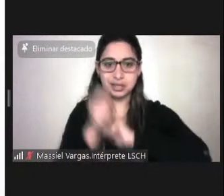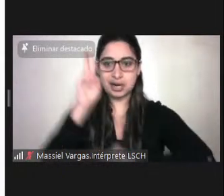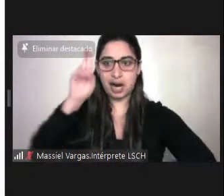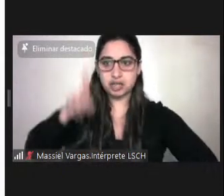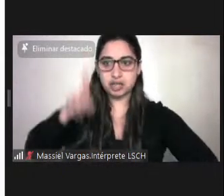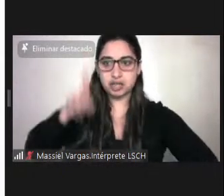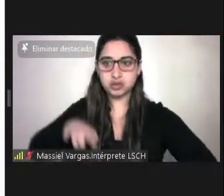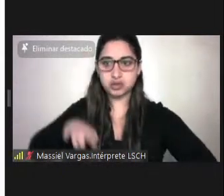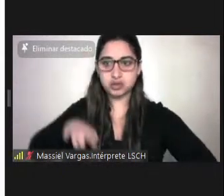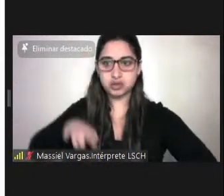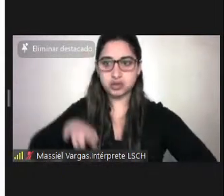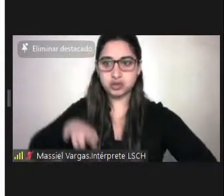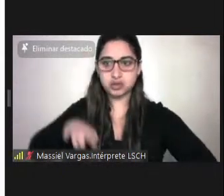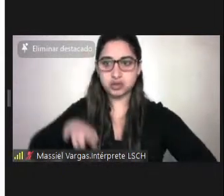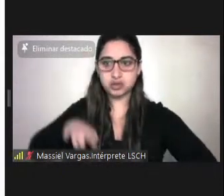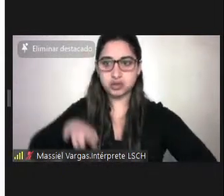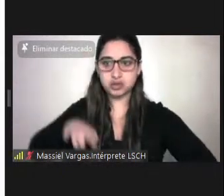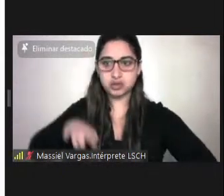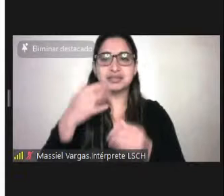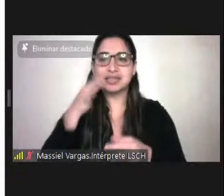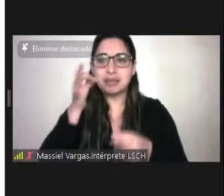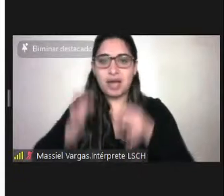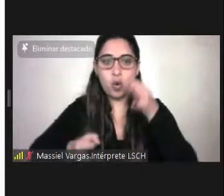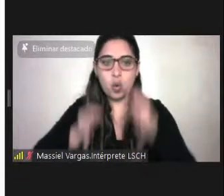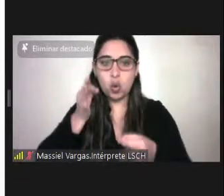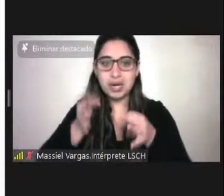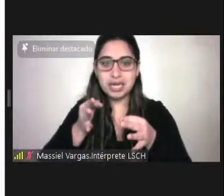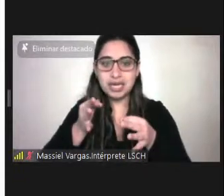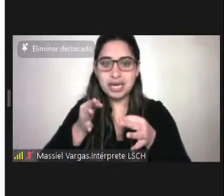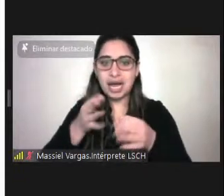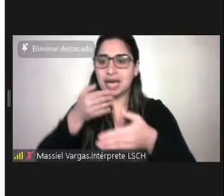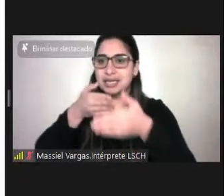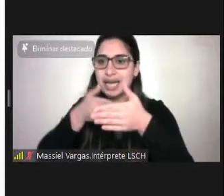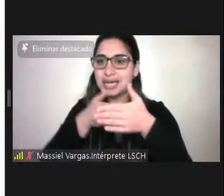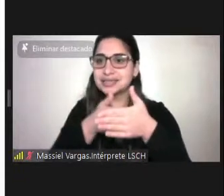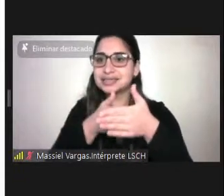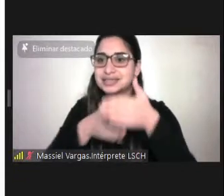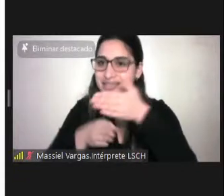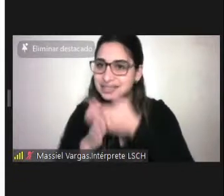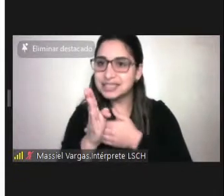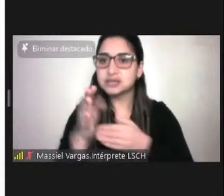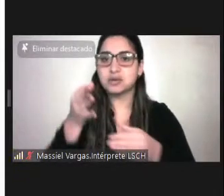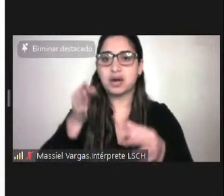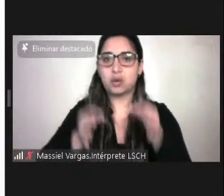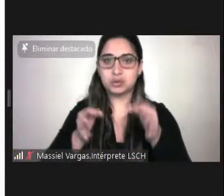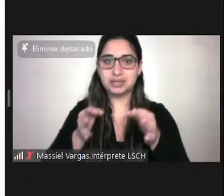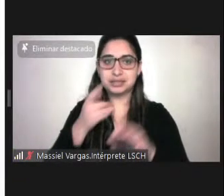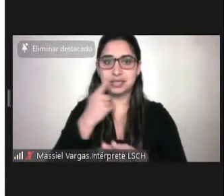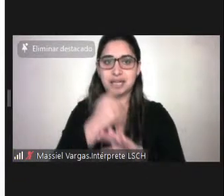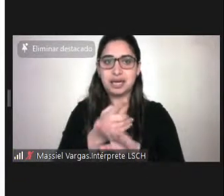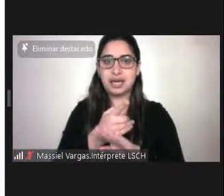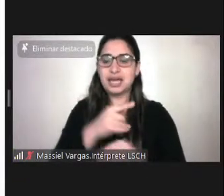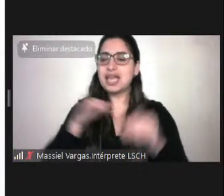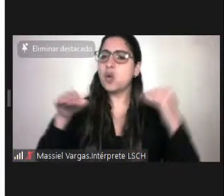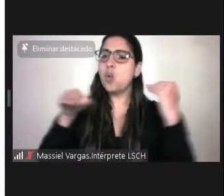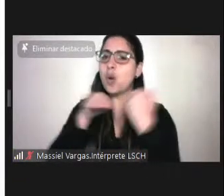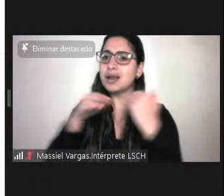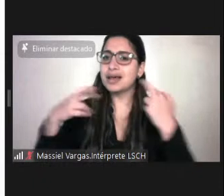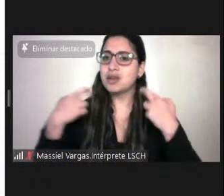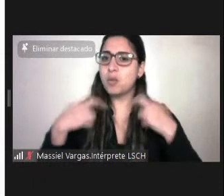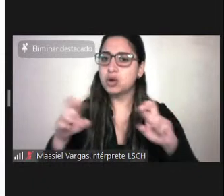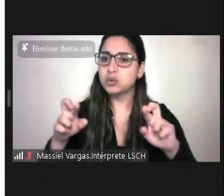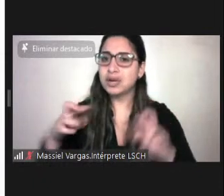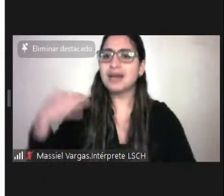pero quiero enfocarme en estos que pueden ser aplicables de manera mucho más transversal. ¿Ya? La igualdad de oportunidades es importante